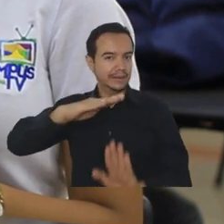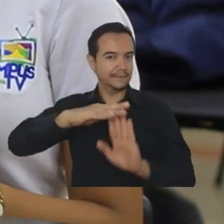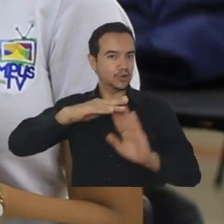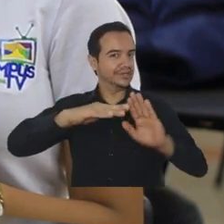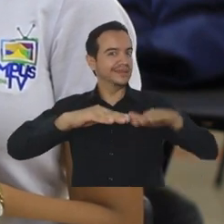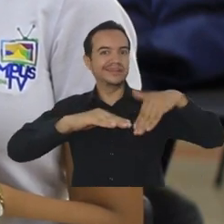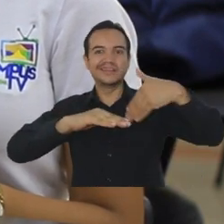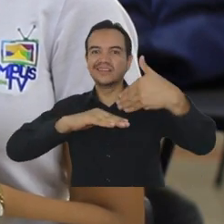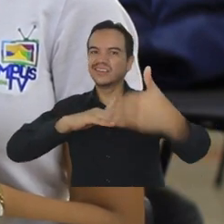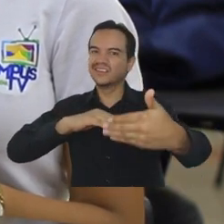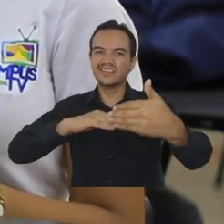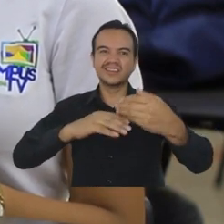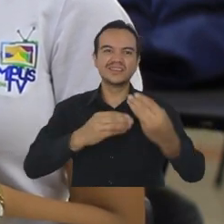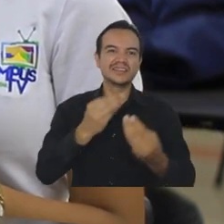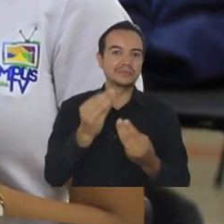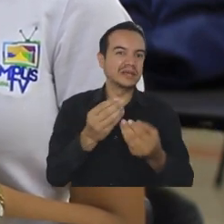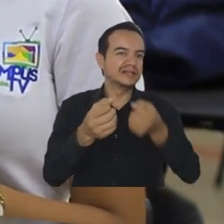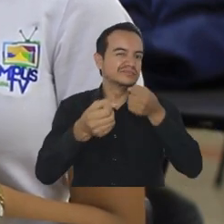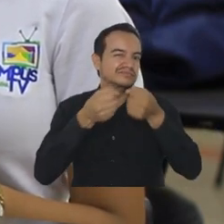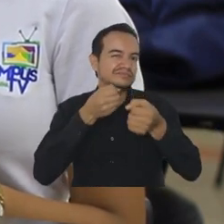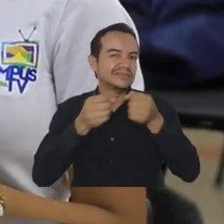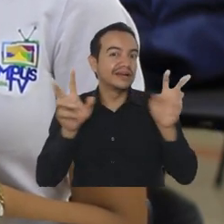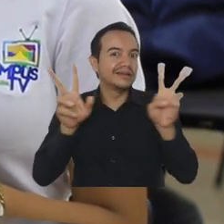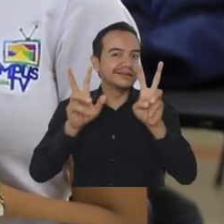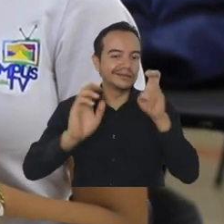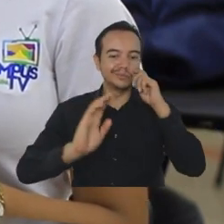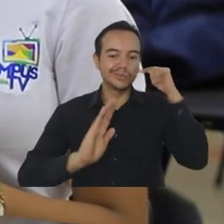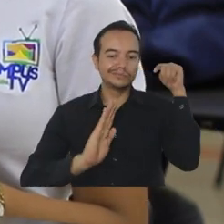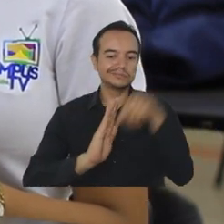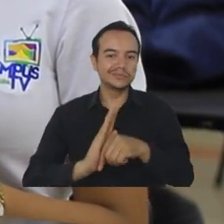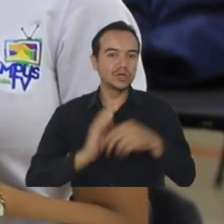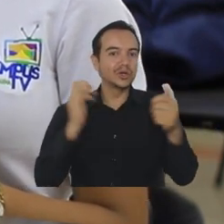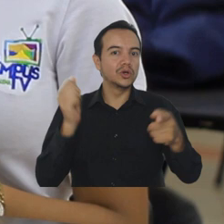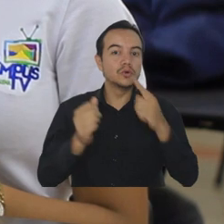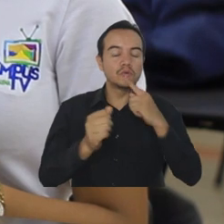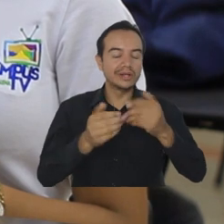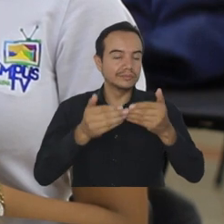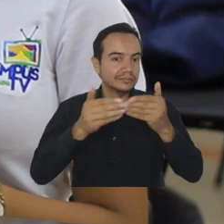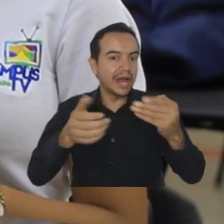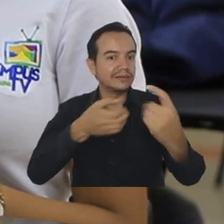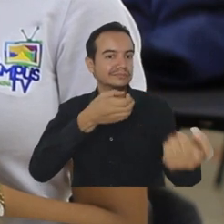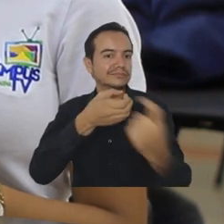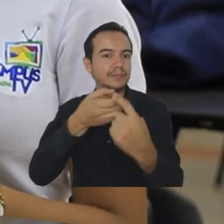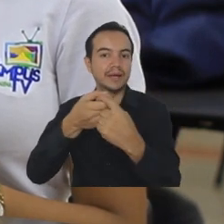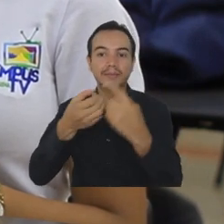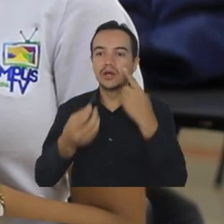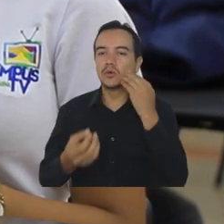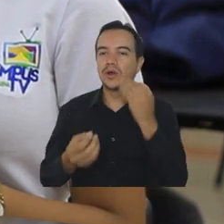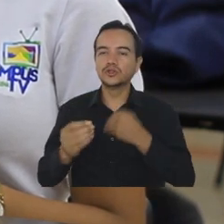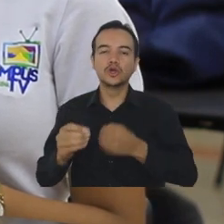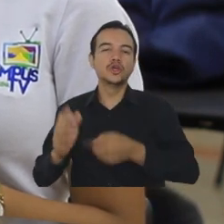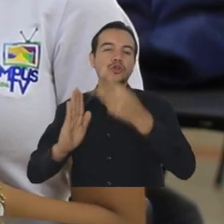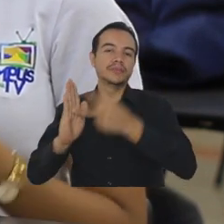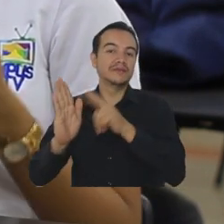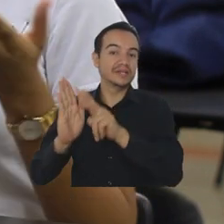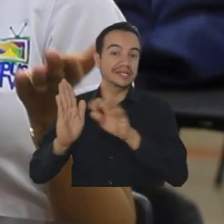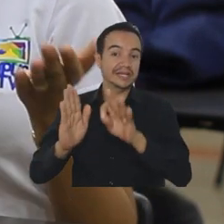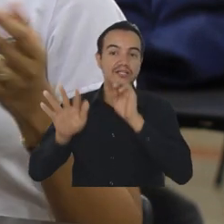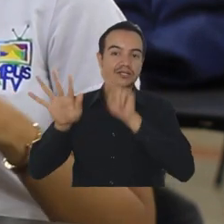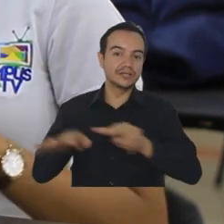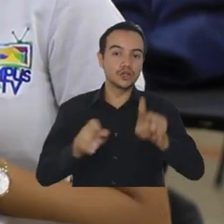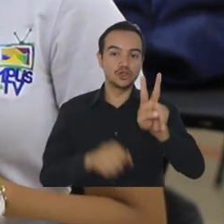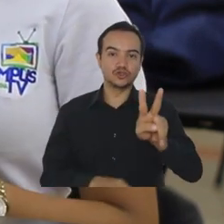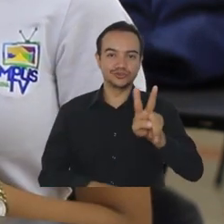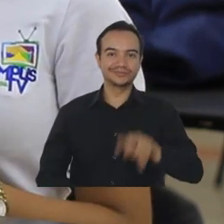a una pausa Y en contados segundos volveremos con más detalles sobre el inicio del proceso de admisión para el periodo 2023-2.